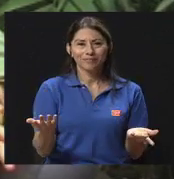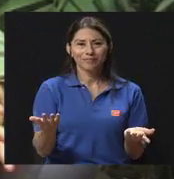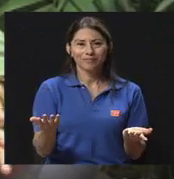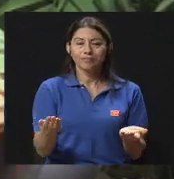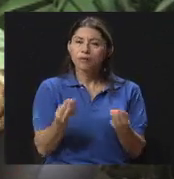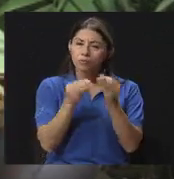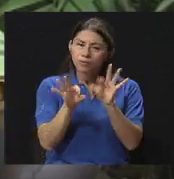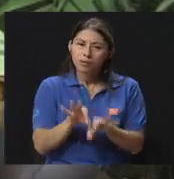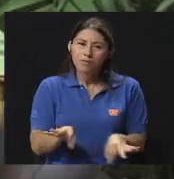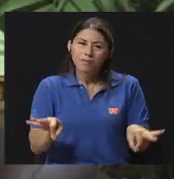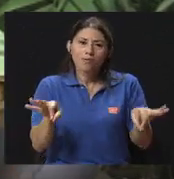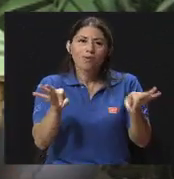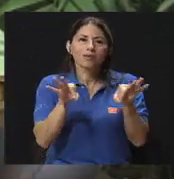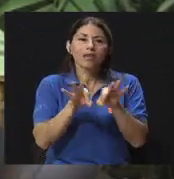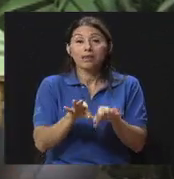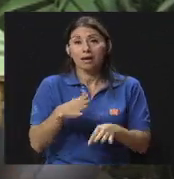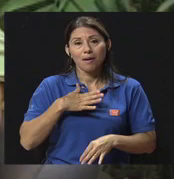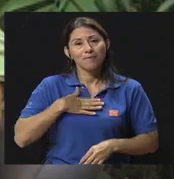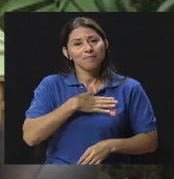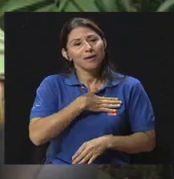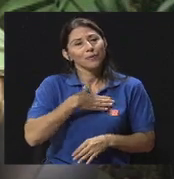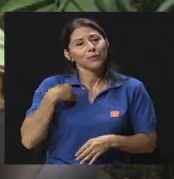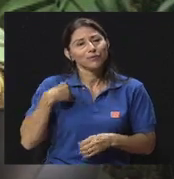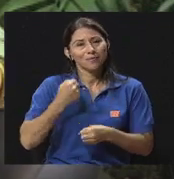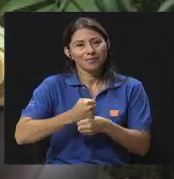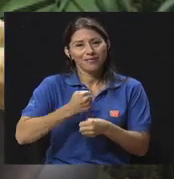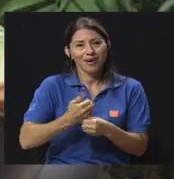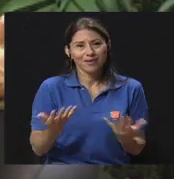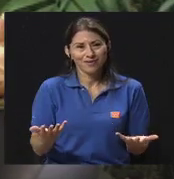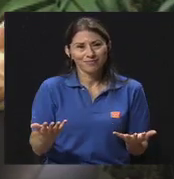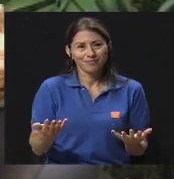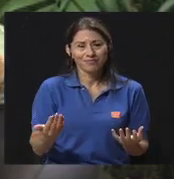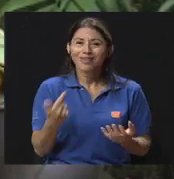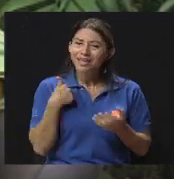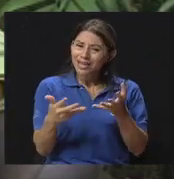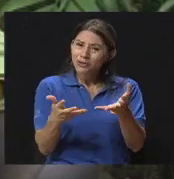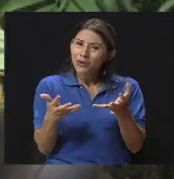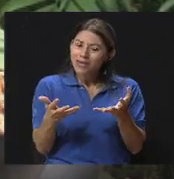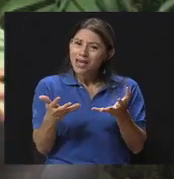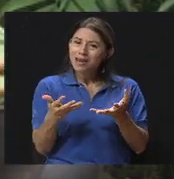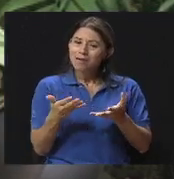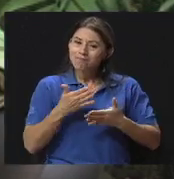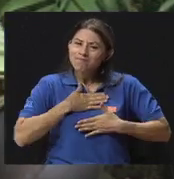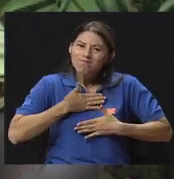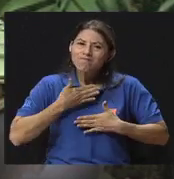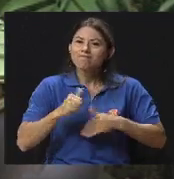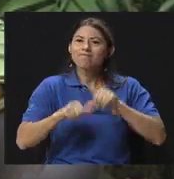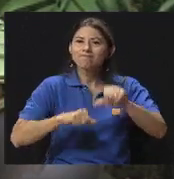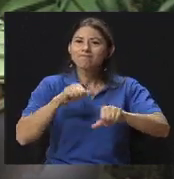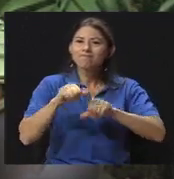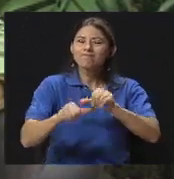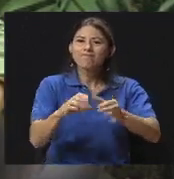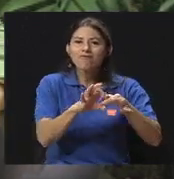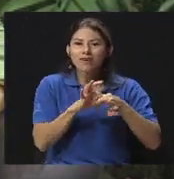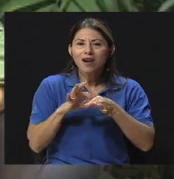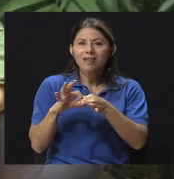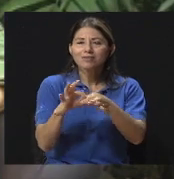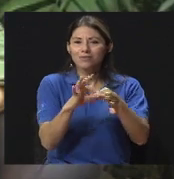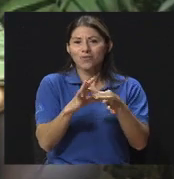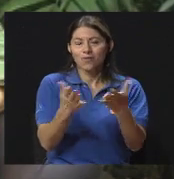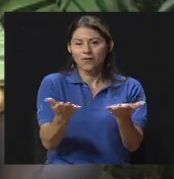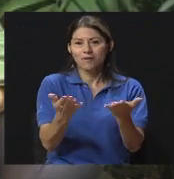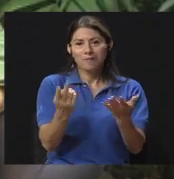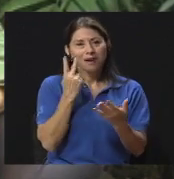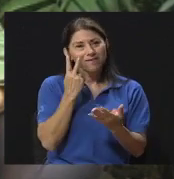muy importante, claro, que me gusta lo que hago, ¿verdad? Y que quiere invertir en mi relación con los que hago también, para poder